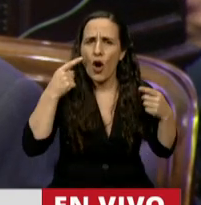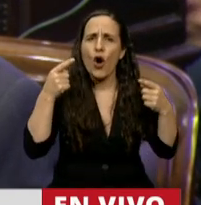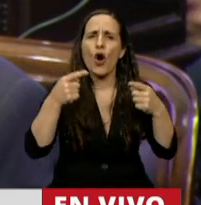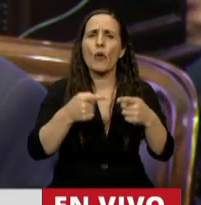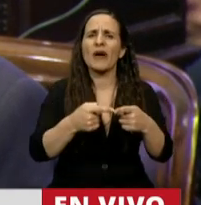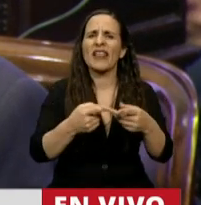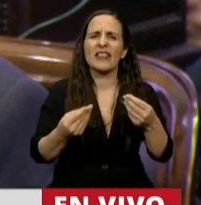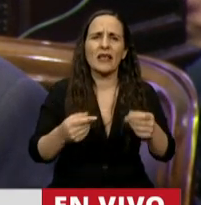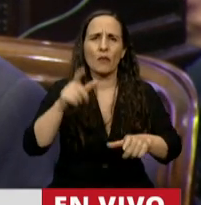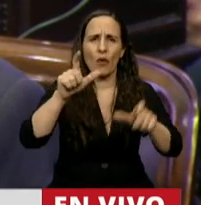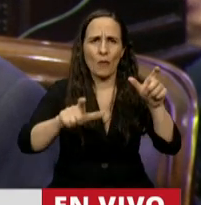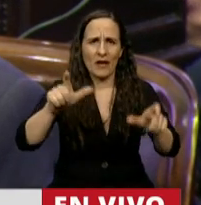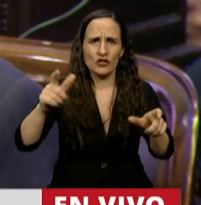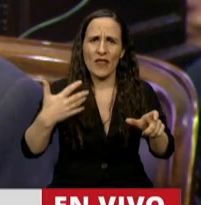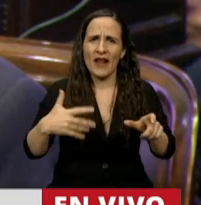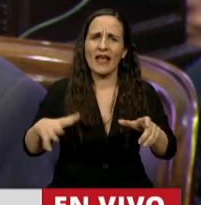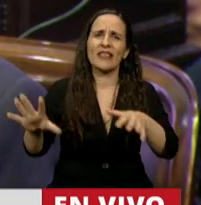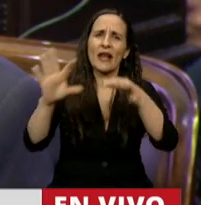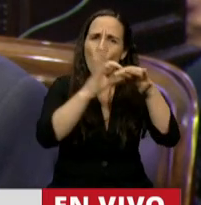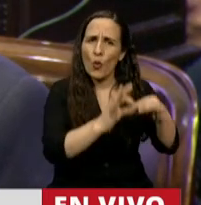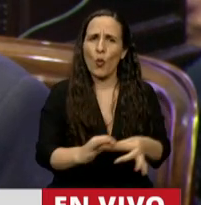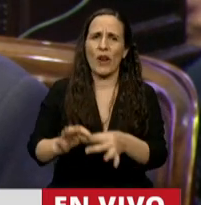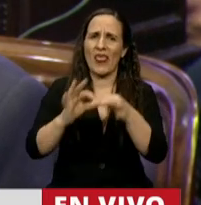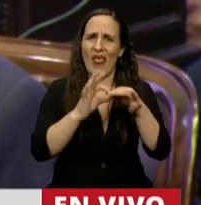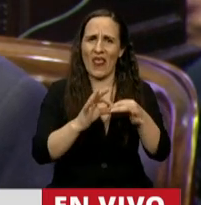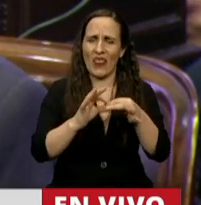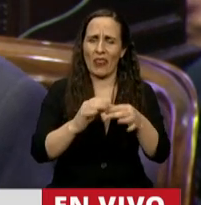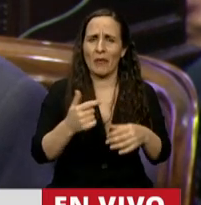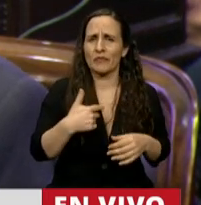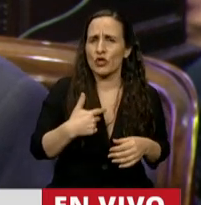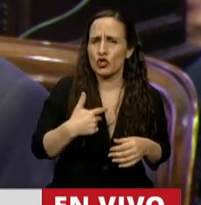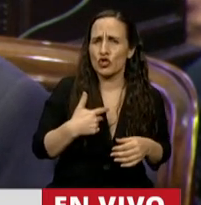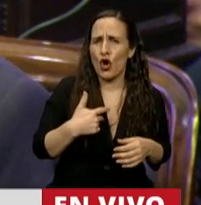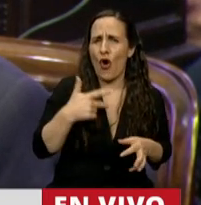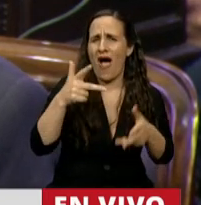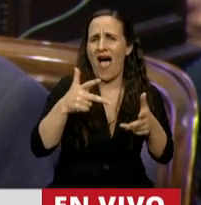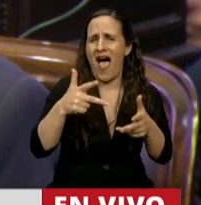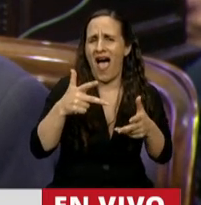la unidad de los argentinos. No me voy a poner a nombrar todas las cosas